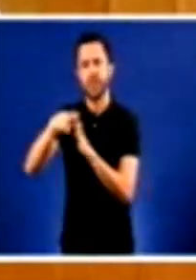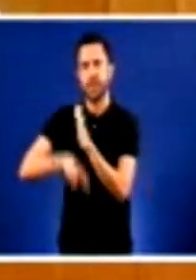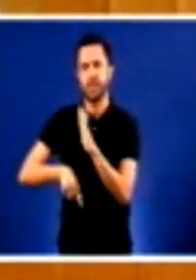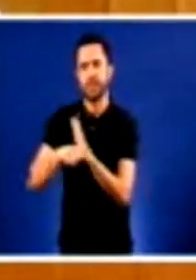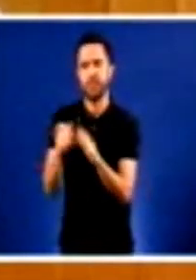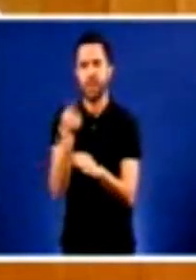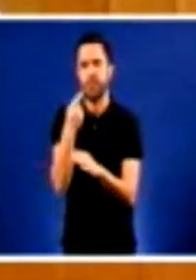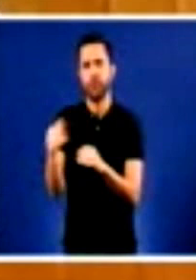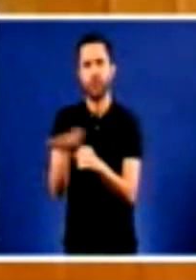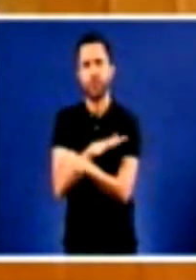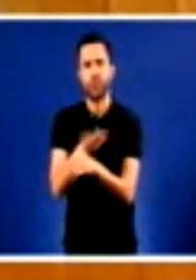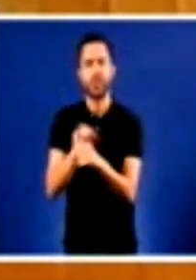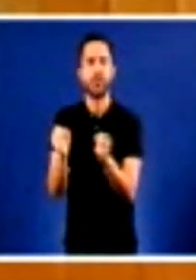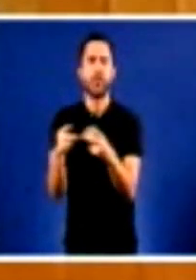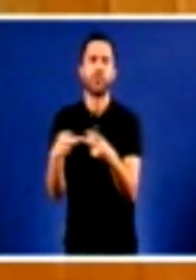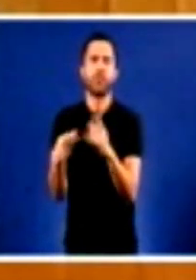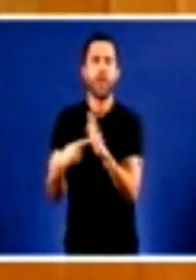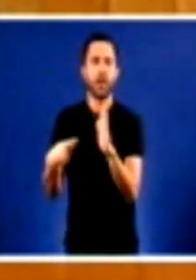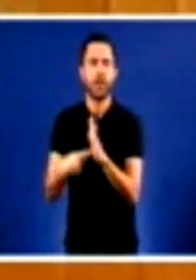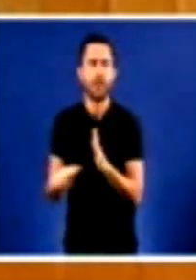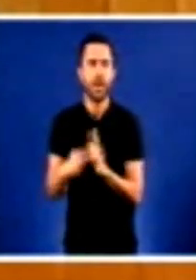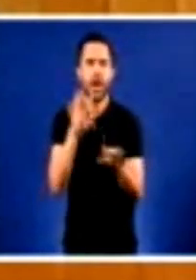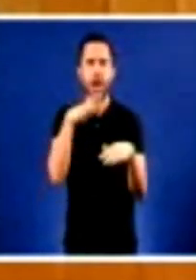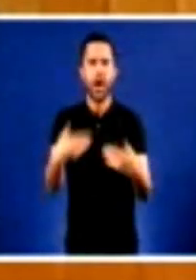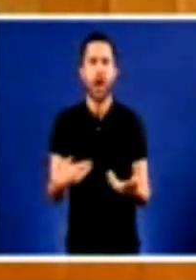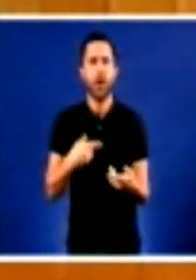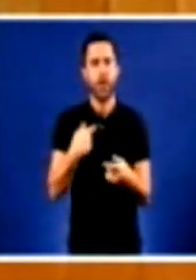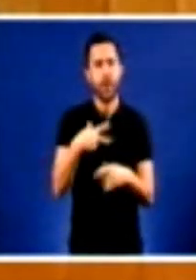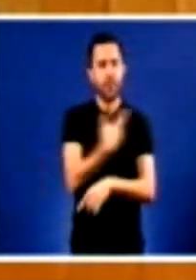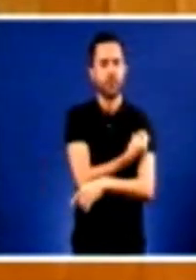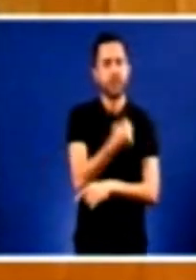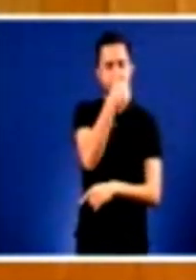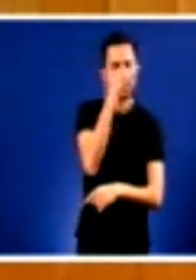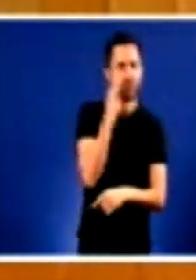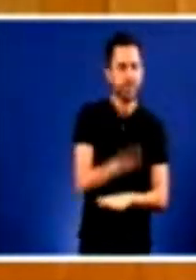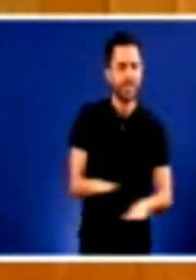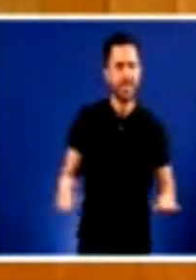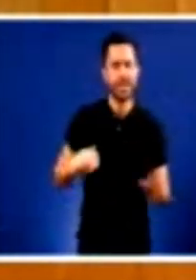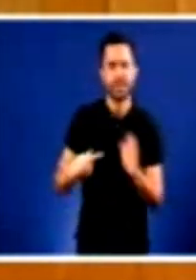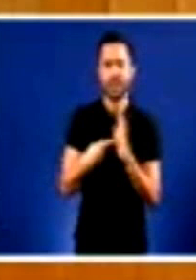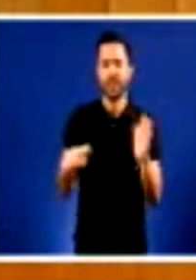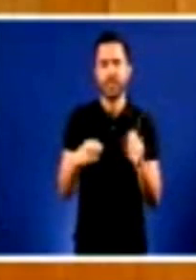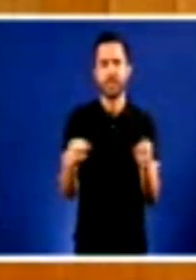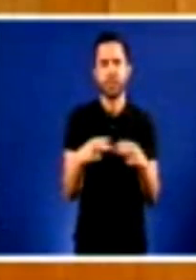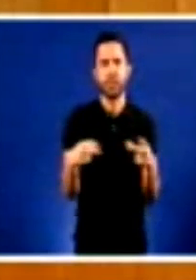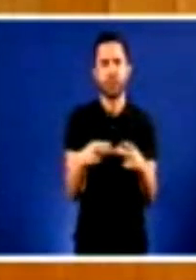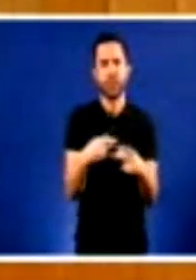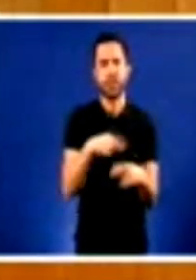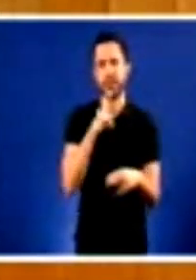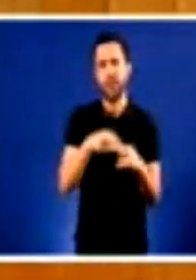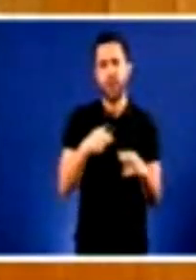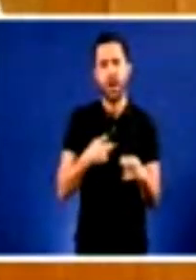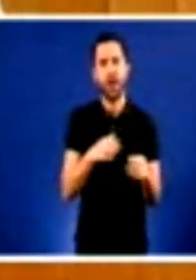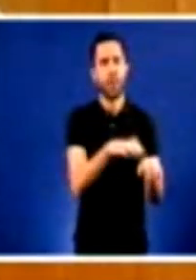Seguridade Social e agora retira as vacinas dos nenos e nenas da Seguridade Social. Un auténtico ataque a